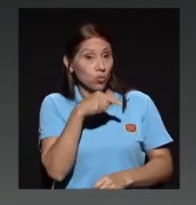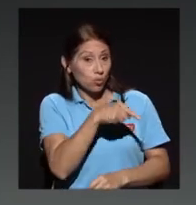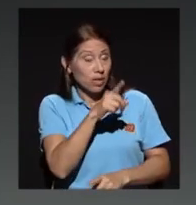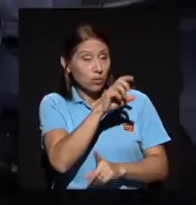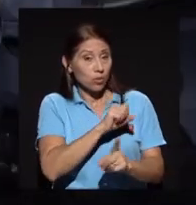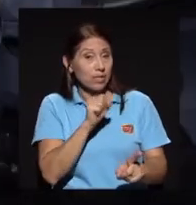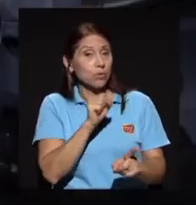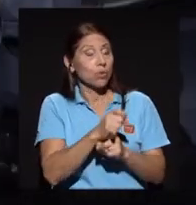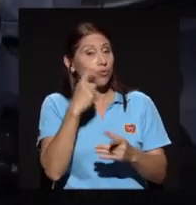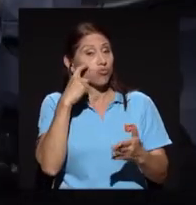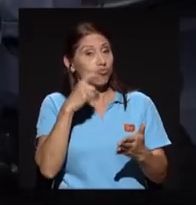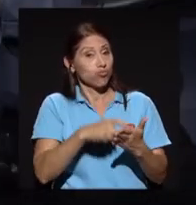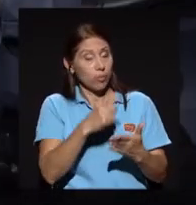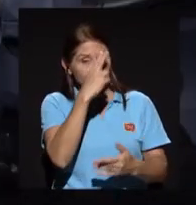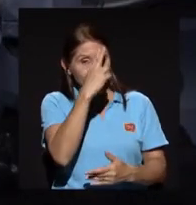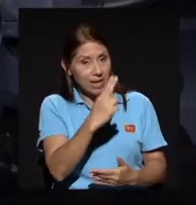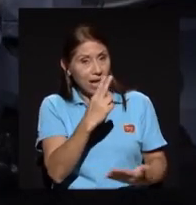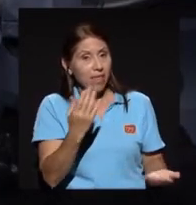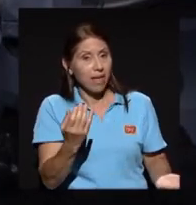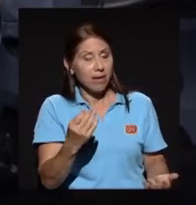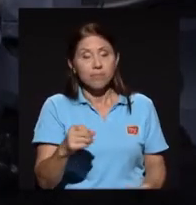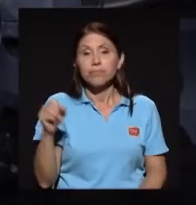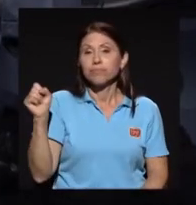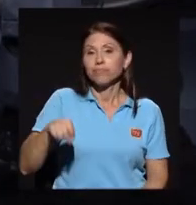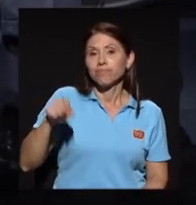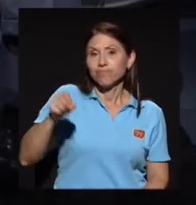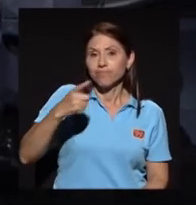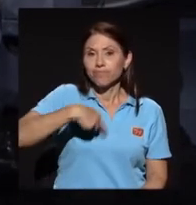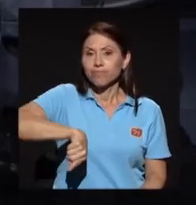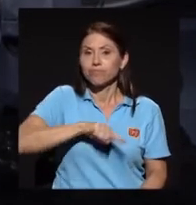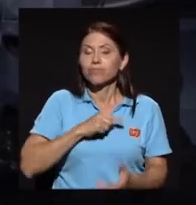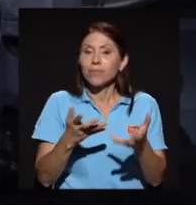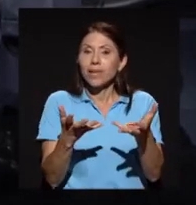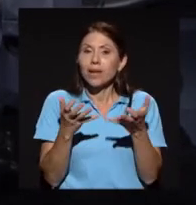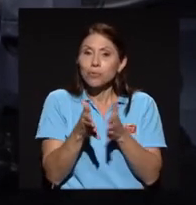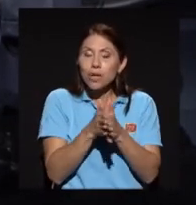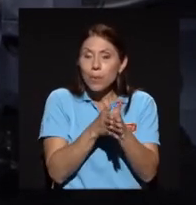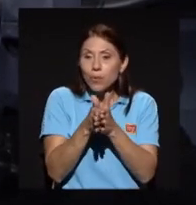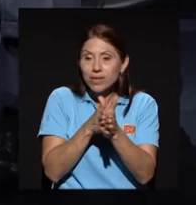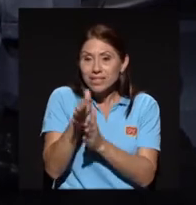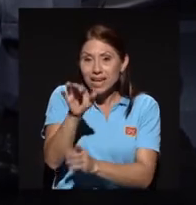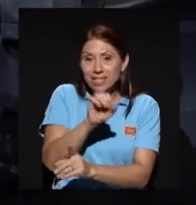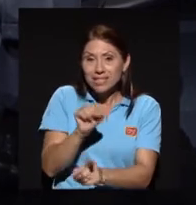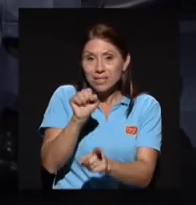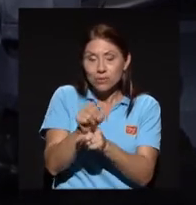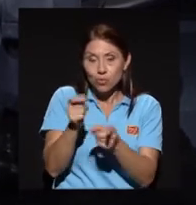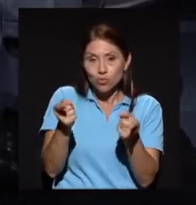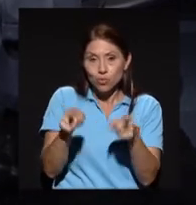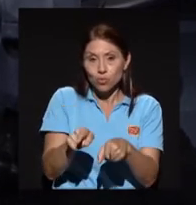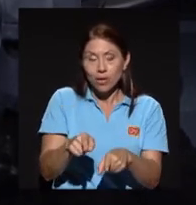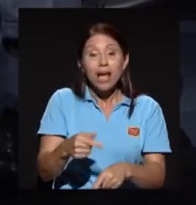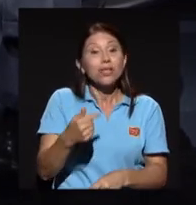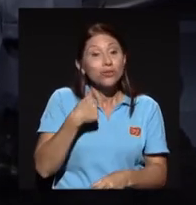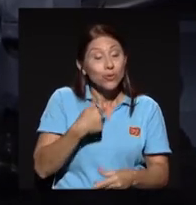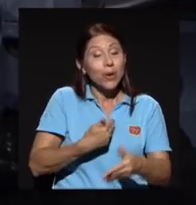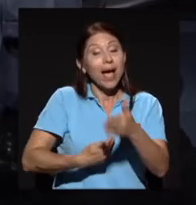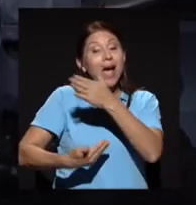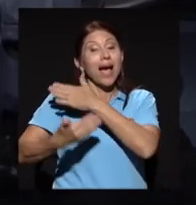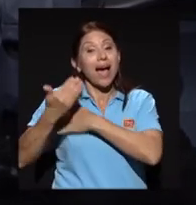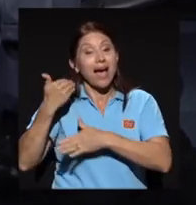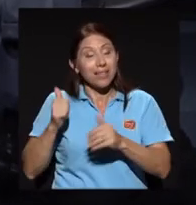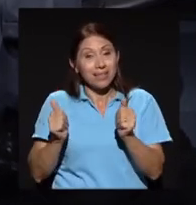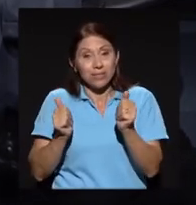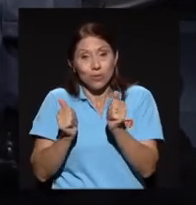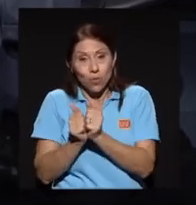privilegiada así es lo que queremos es aprovechar esa coyuntura o sea yo estuve del otro lado del lado del Poder Ejecutivo